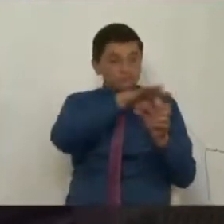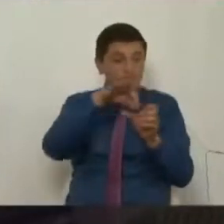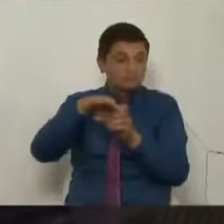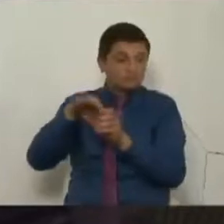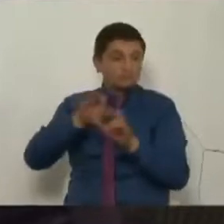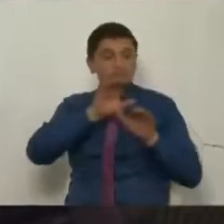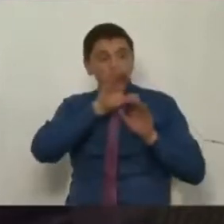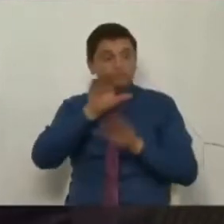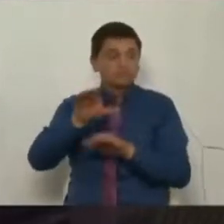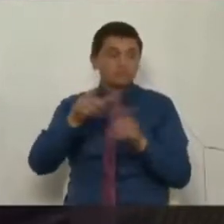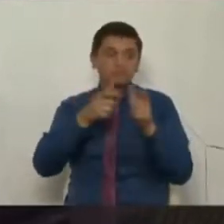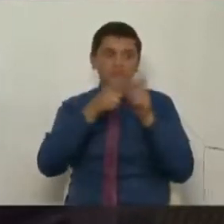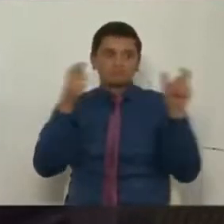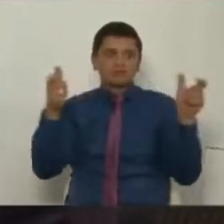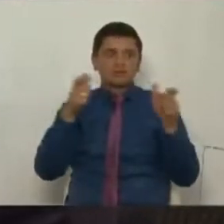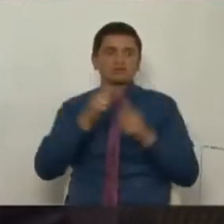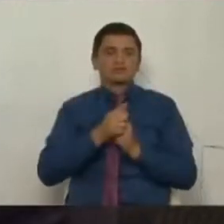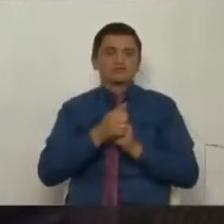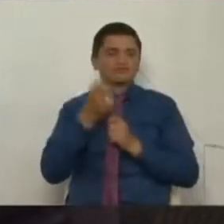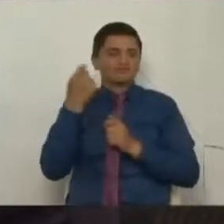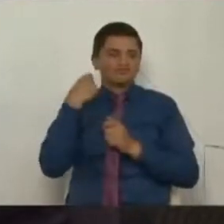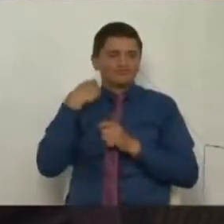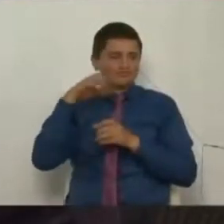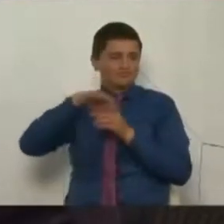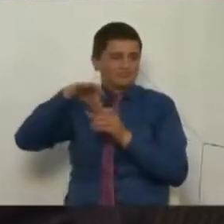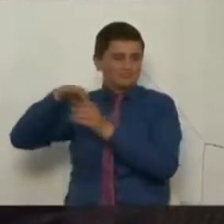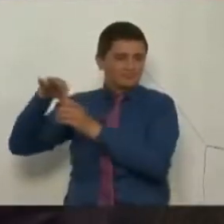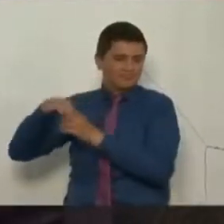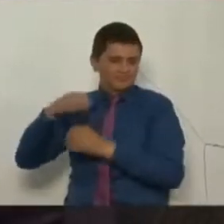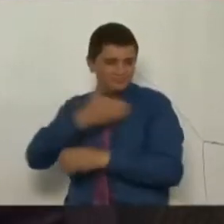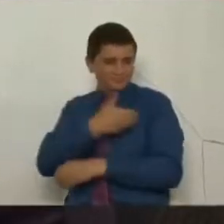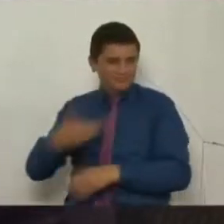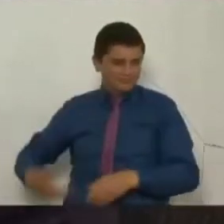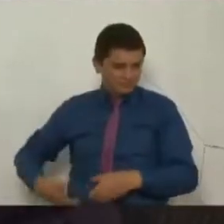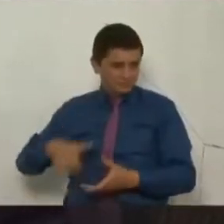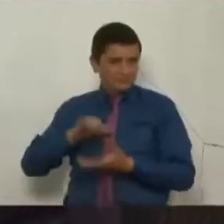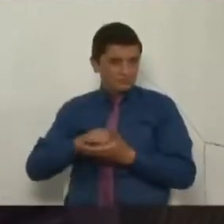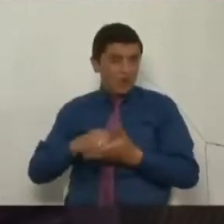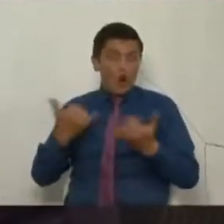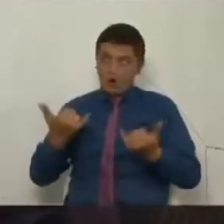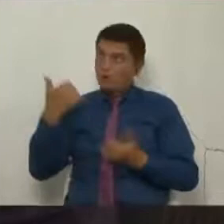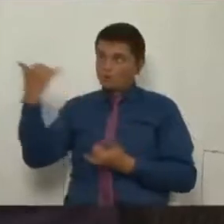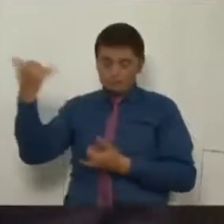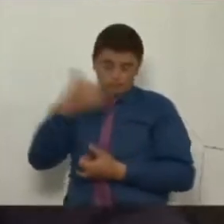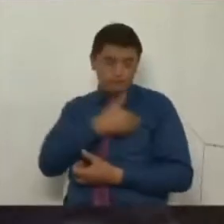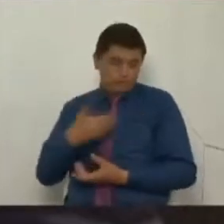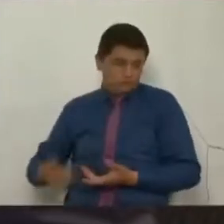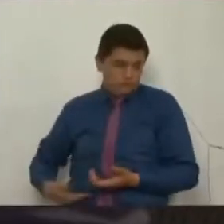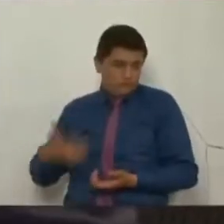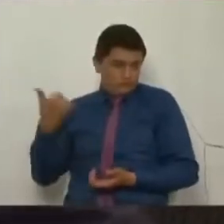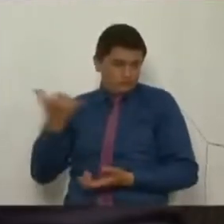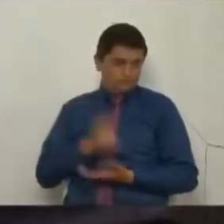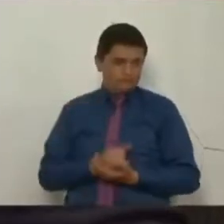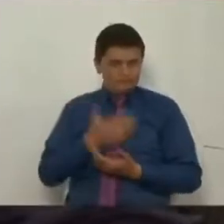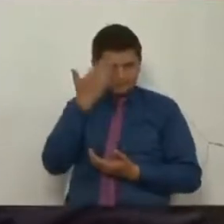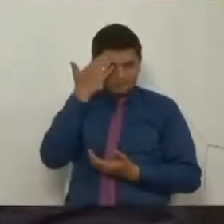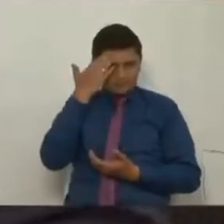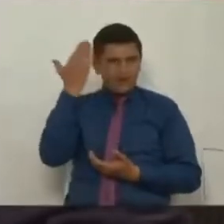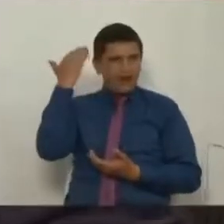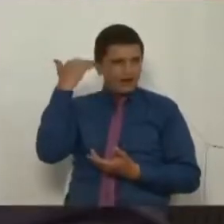la mayoría en las últimas elecciones para elegir presidente, tienen presidente, que en una consulta